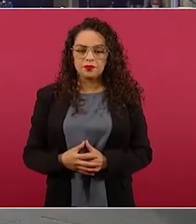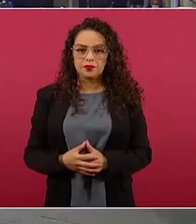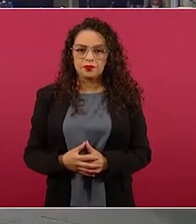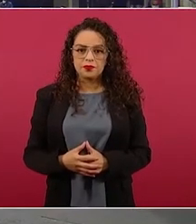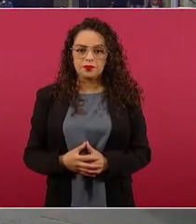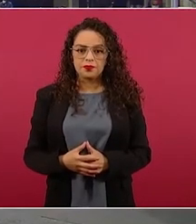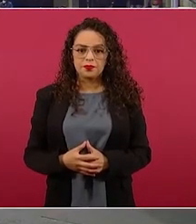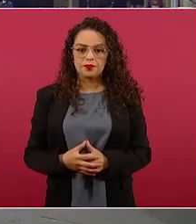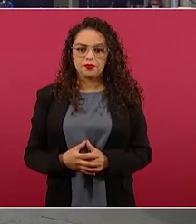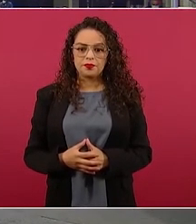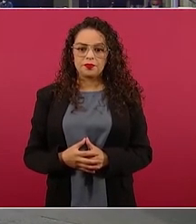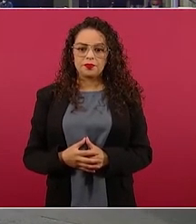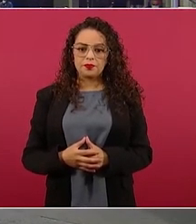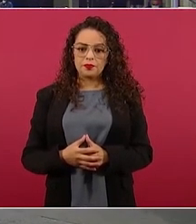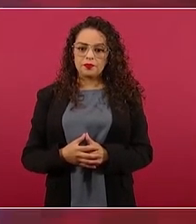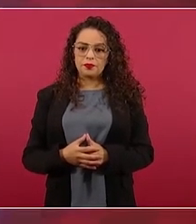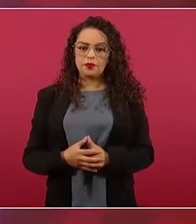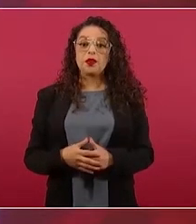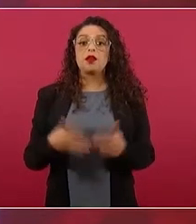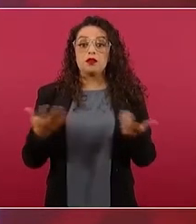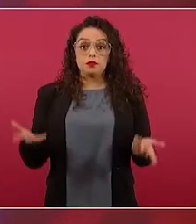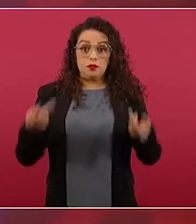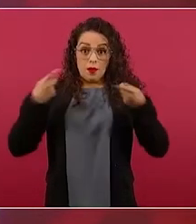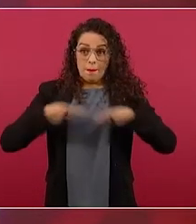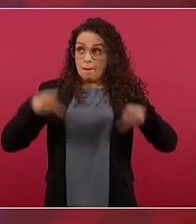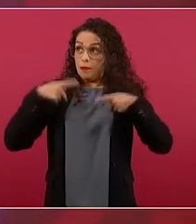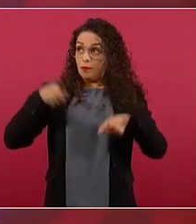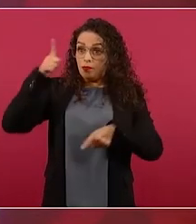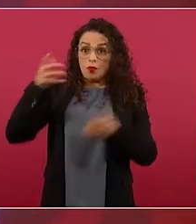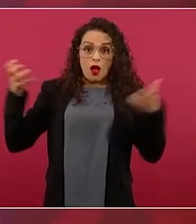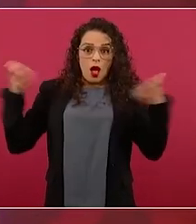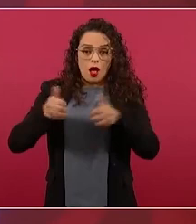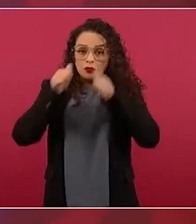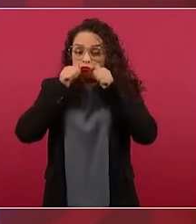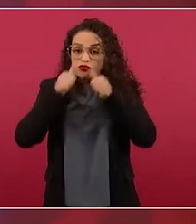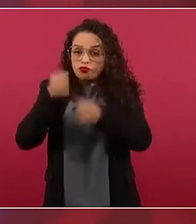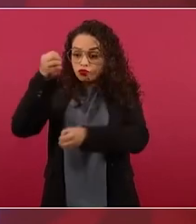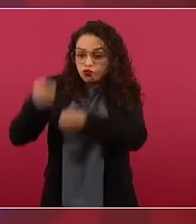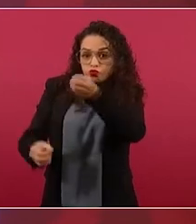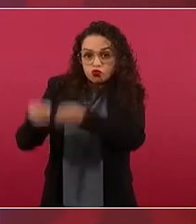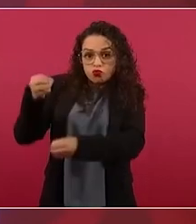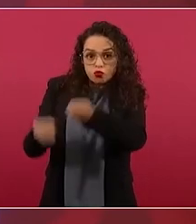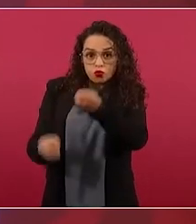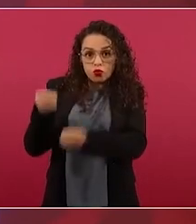los que están atendiendo el juicio tienen que